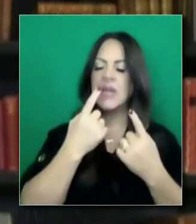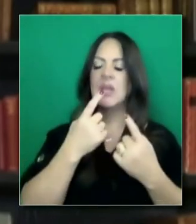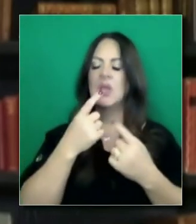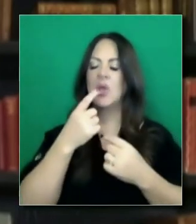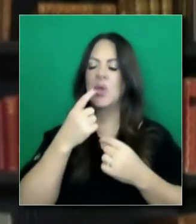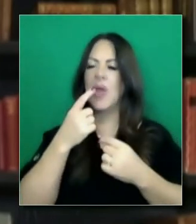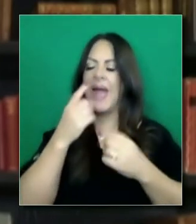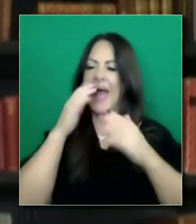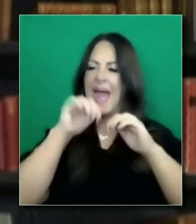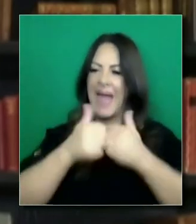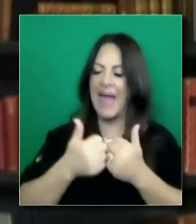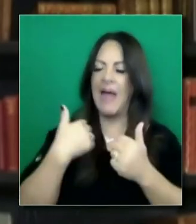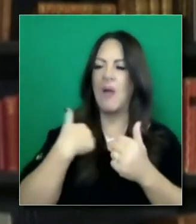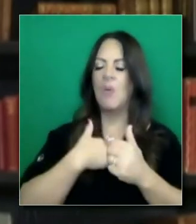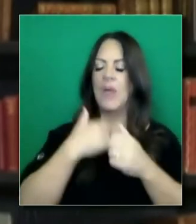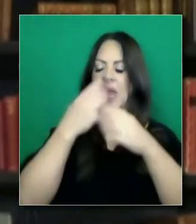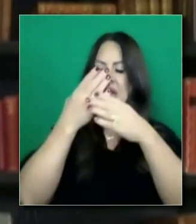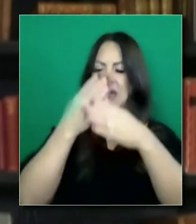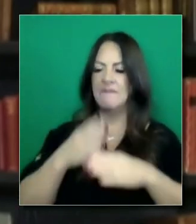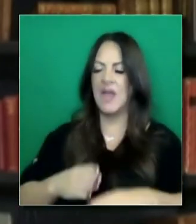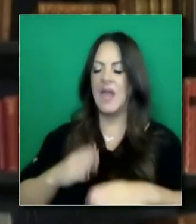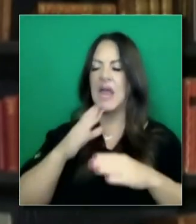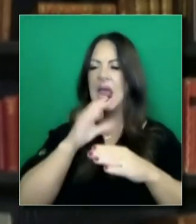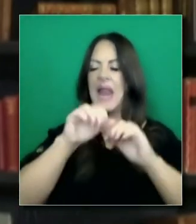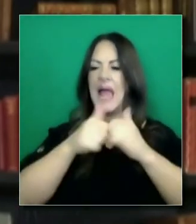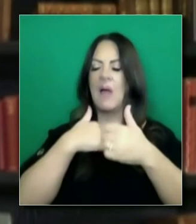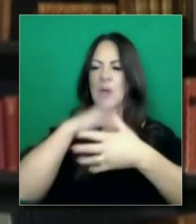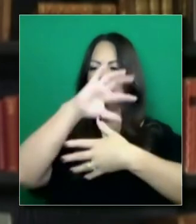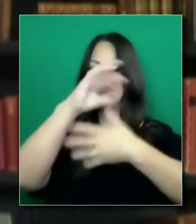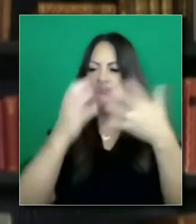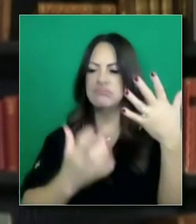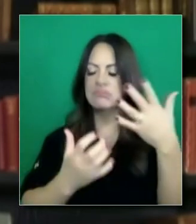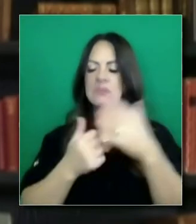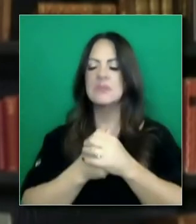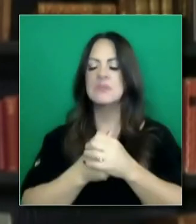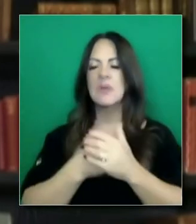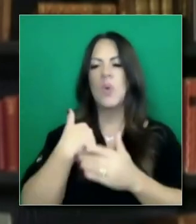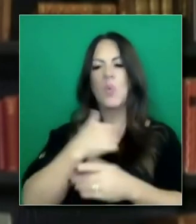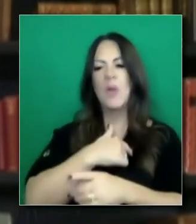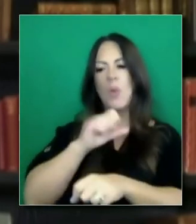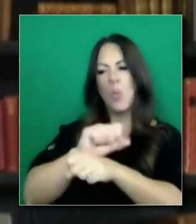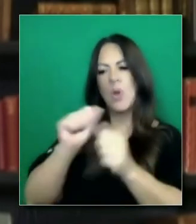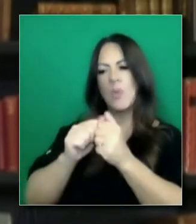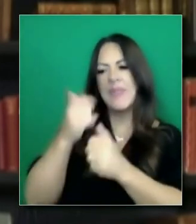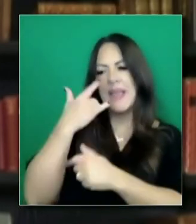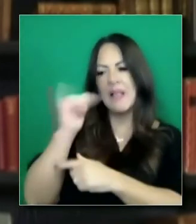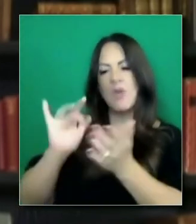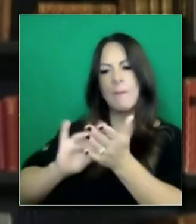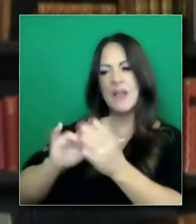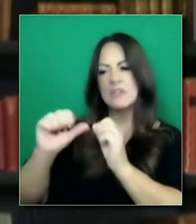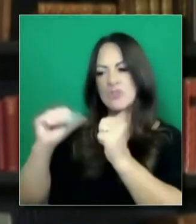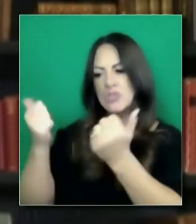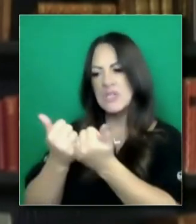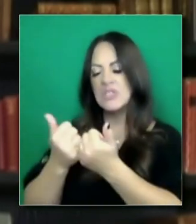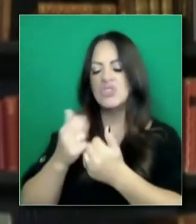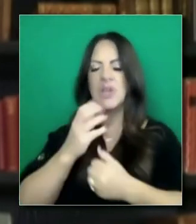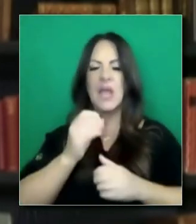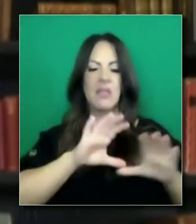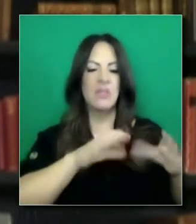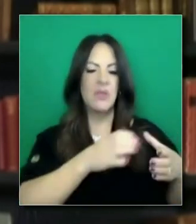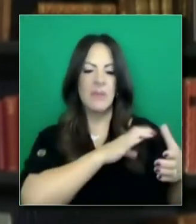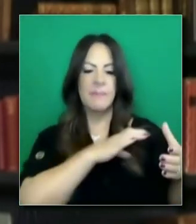número de días atrás, hace unos días antes de la Navidad, específicamente nuestros esfuerzos trabajando con la Asociación de Médicos de California y otros